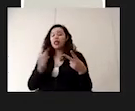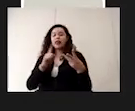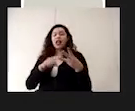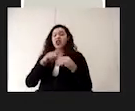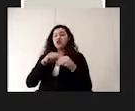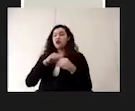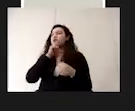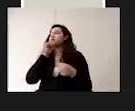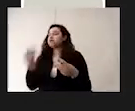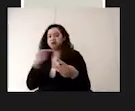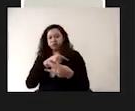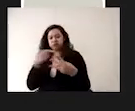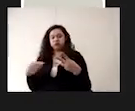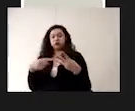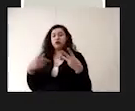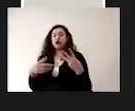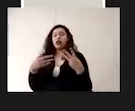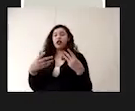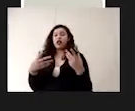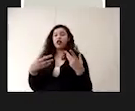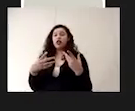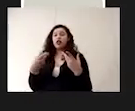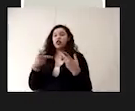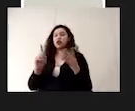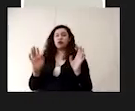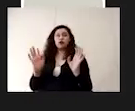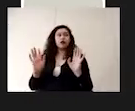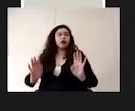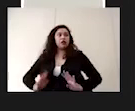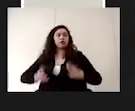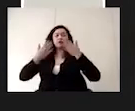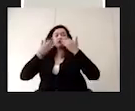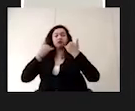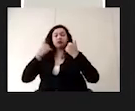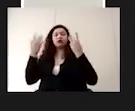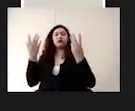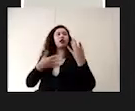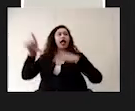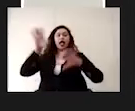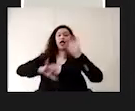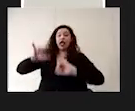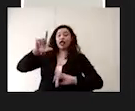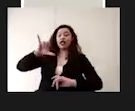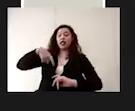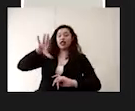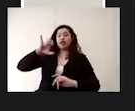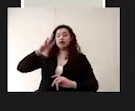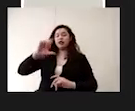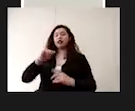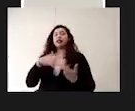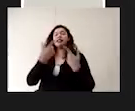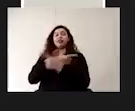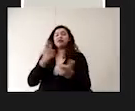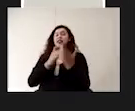Y esto implica que no tenga turbiedad. Dentro de las características químicas, debe ser libre de sustancias